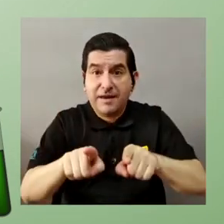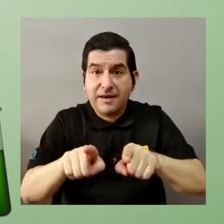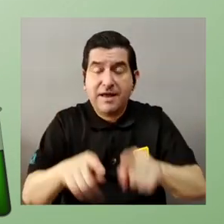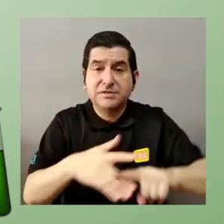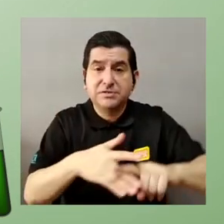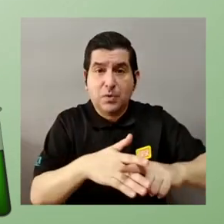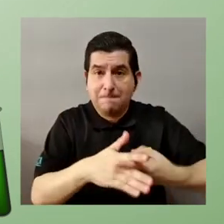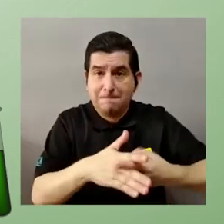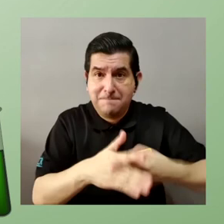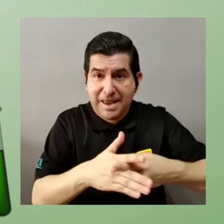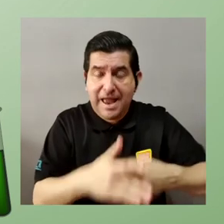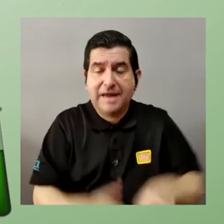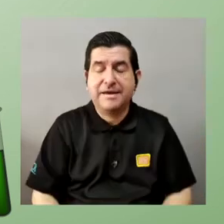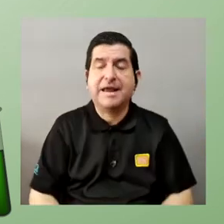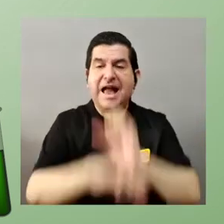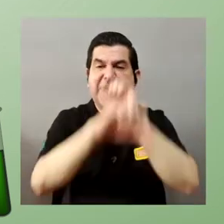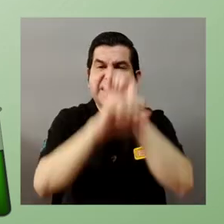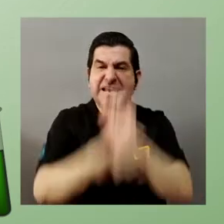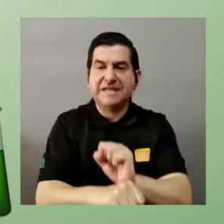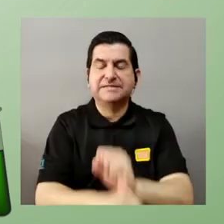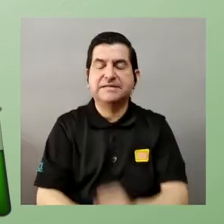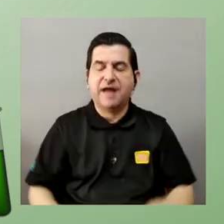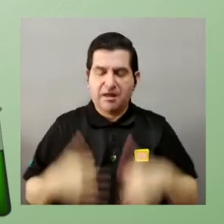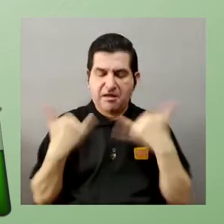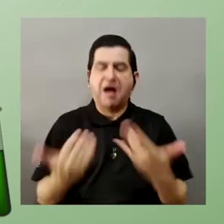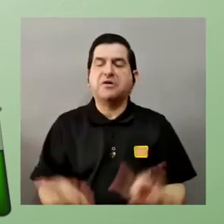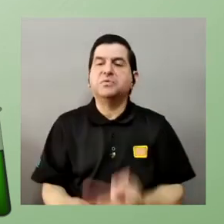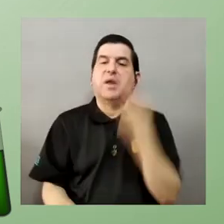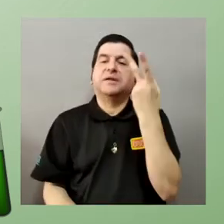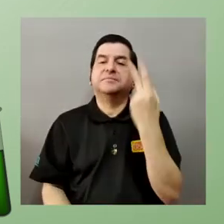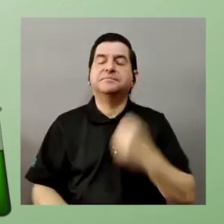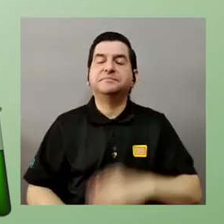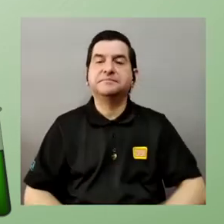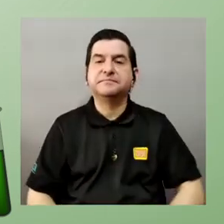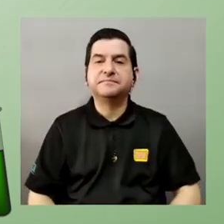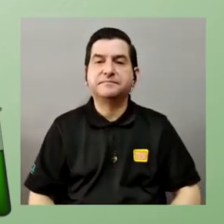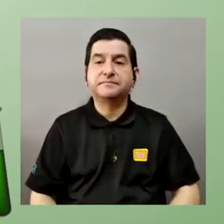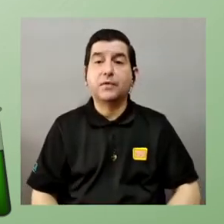vigencia la mecánica clásica es vigente todavía